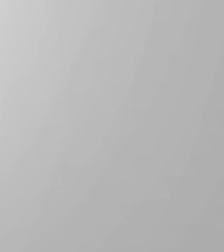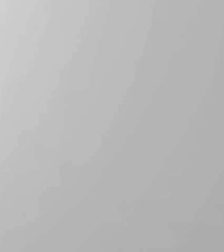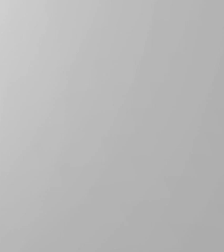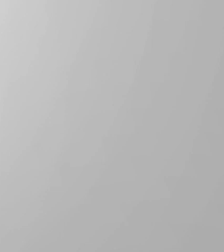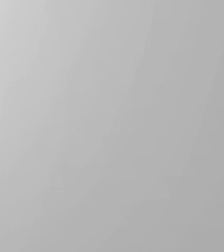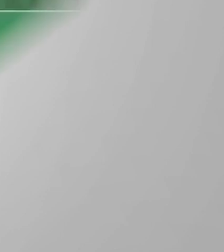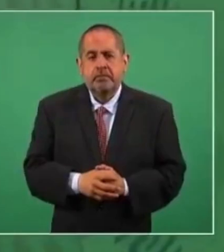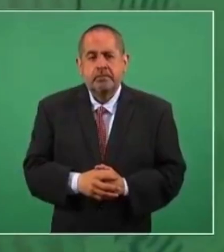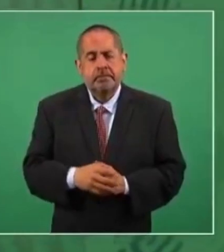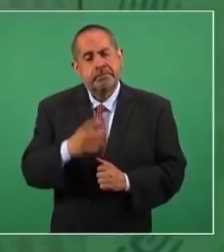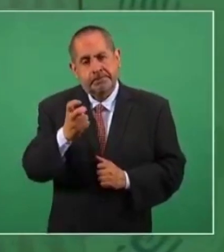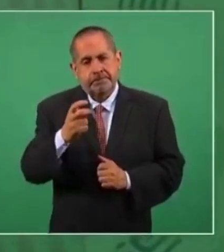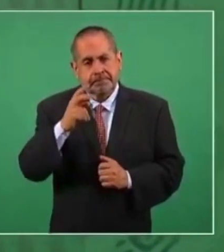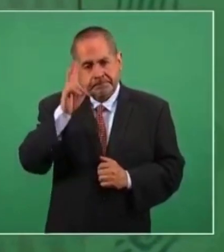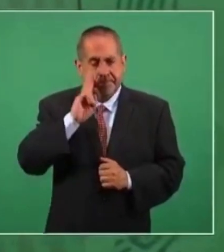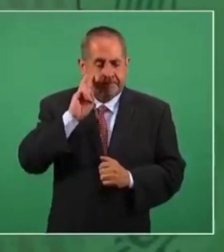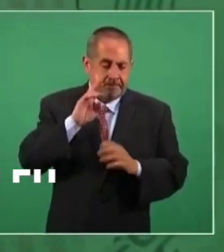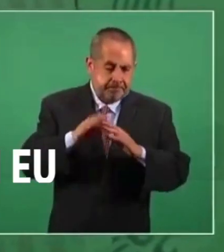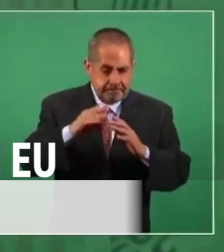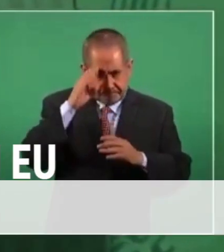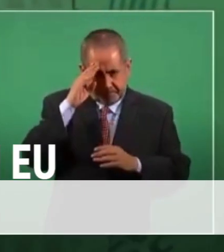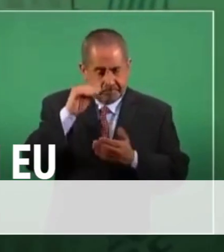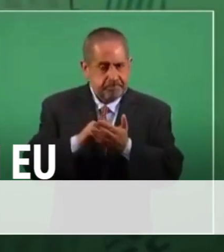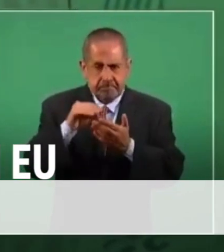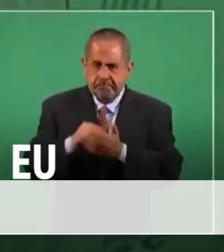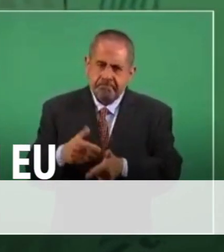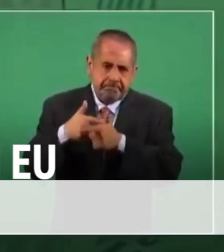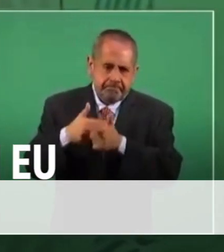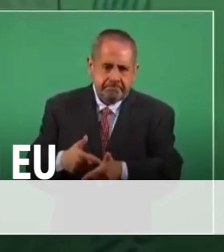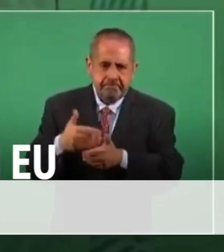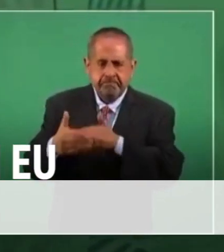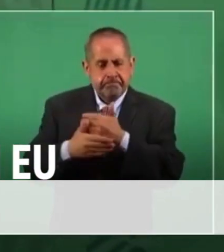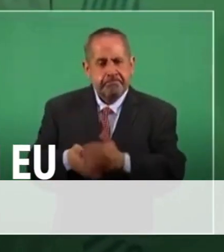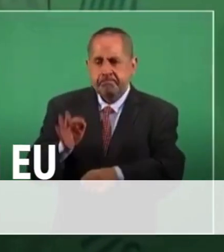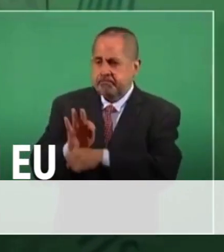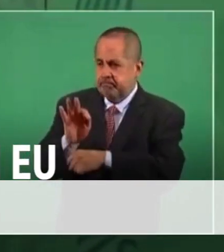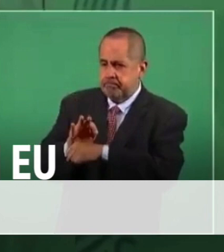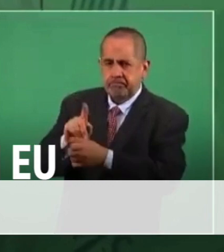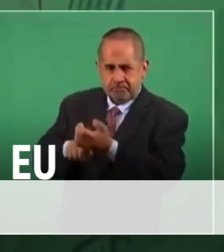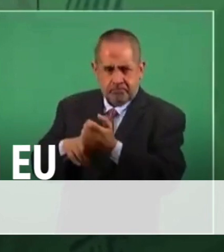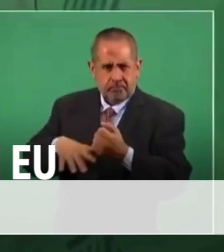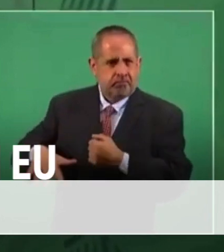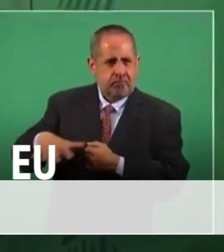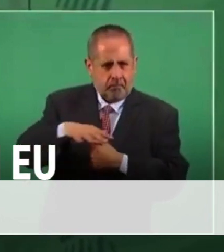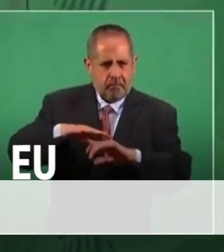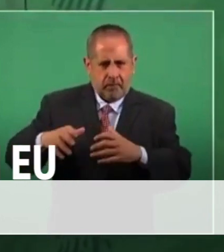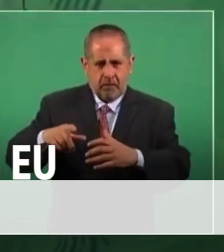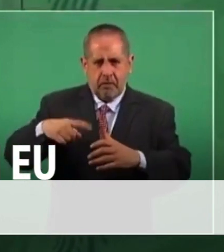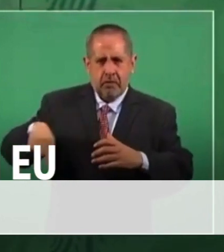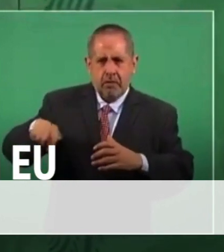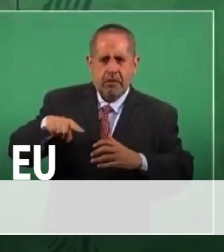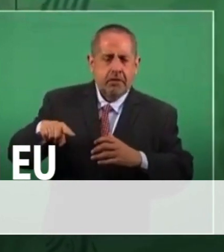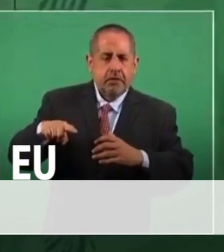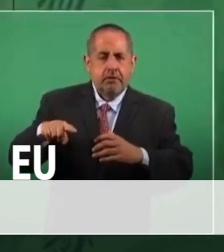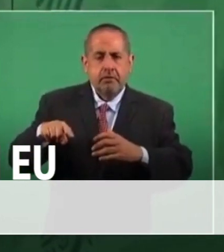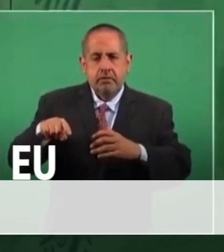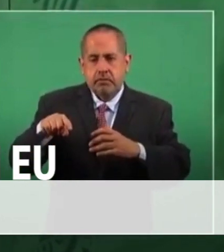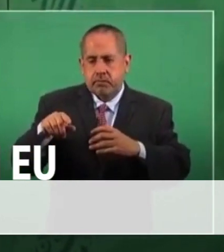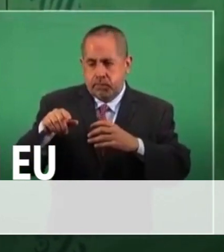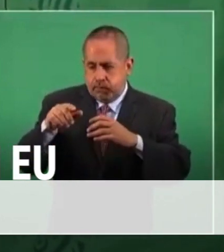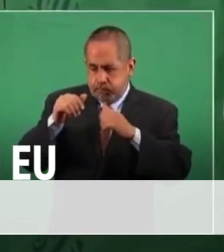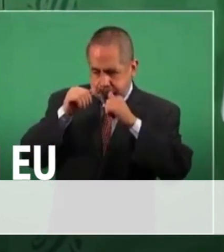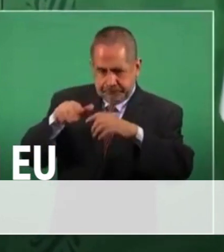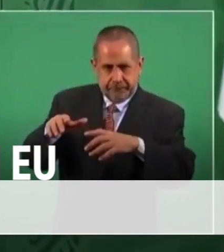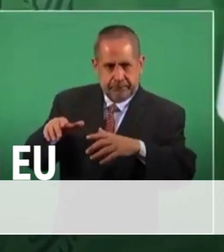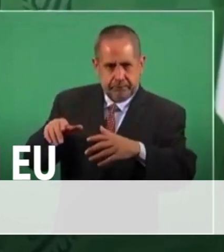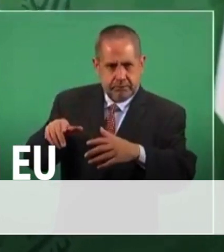Vamos nosotros a continuar ahí protegiendo en esa zona